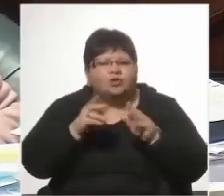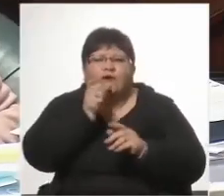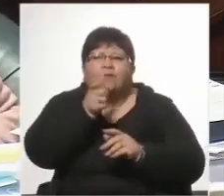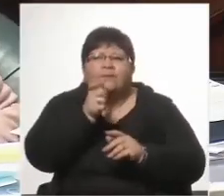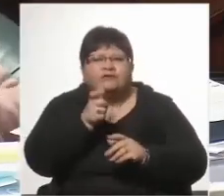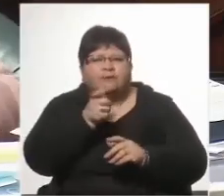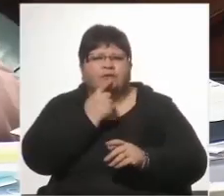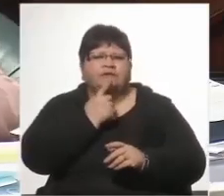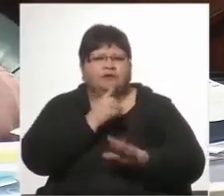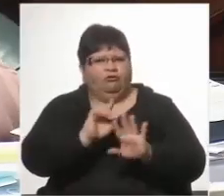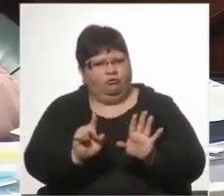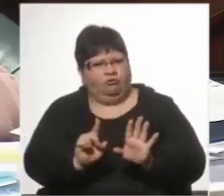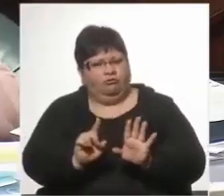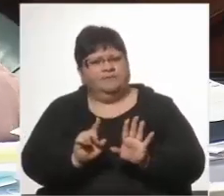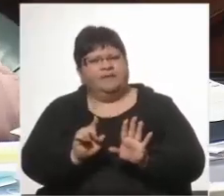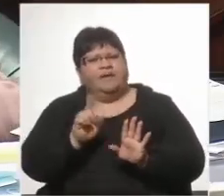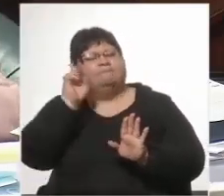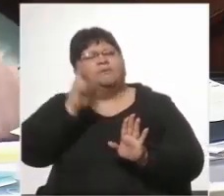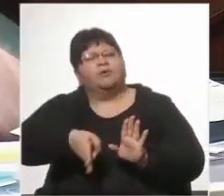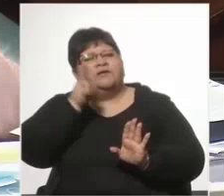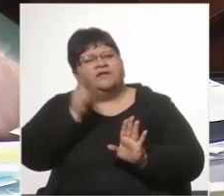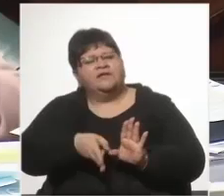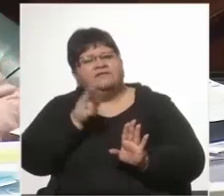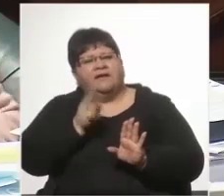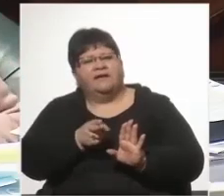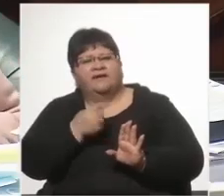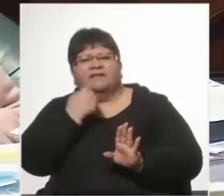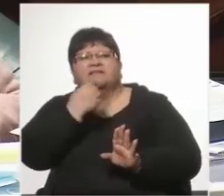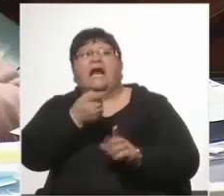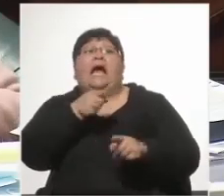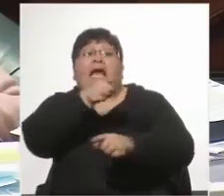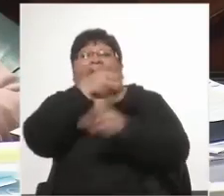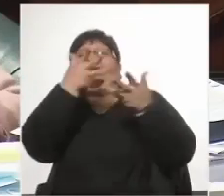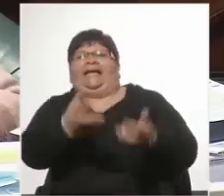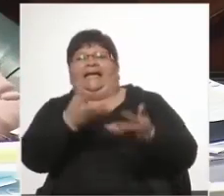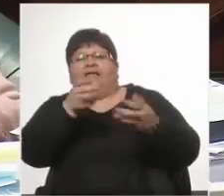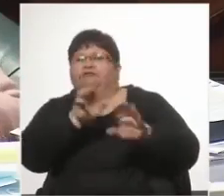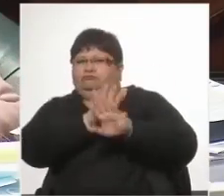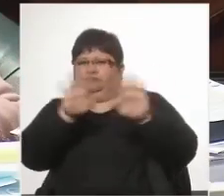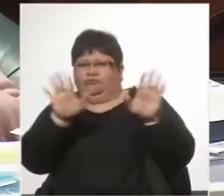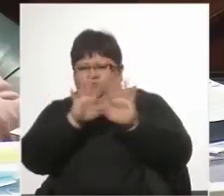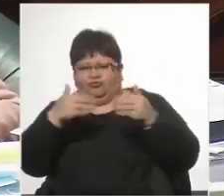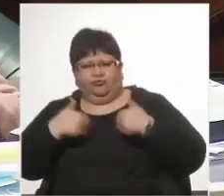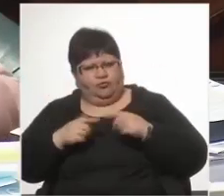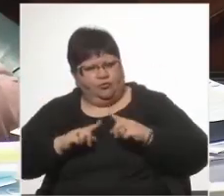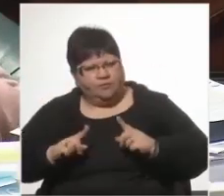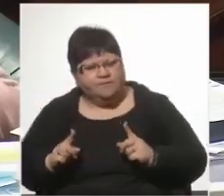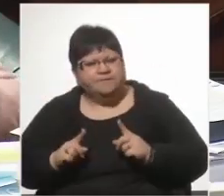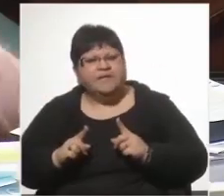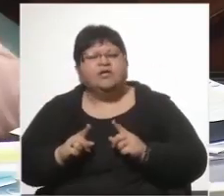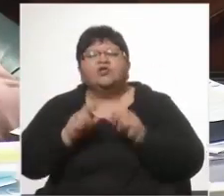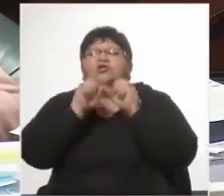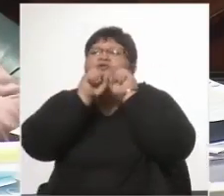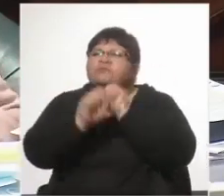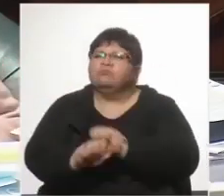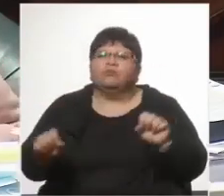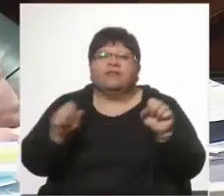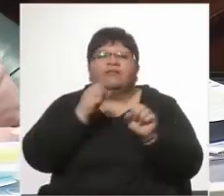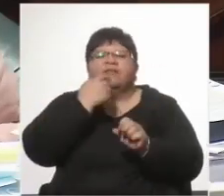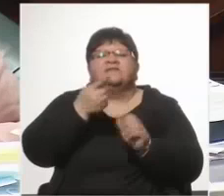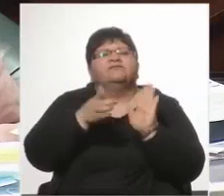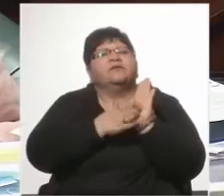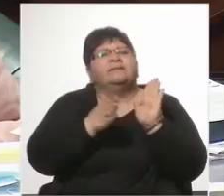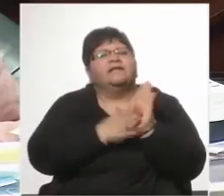políticos. Lo que prohíbe el reglamento es adjudicar intención. No se puede hacer referencias políticas y personales en el fundamento de voto.